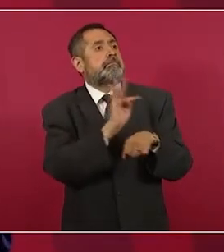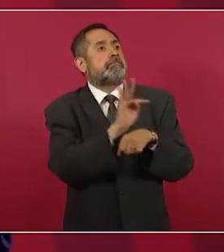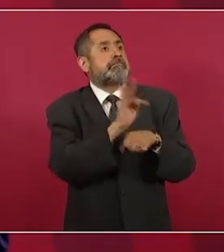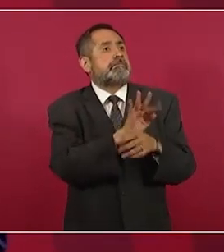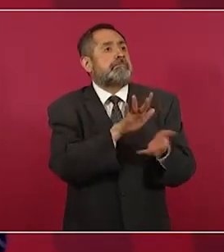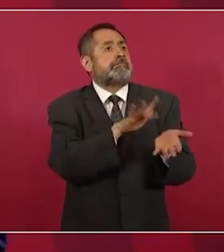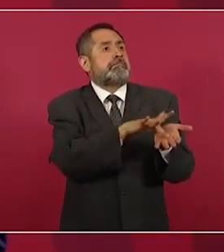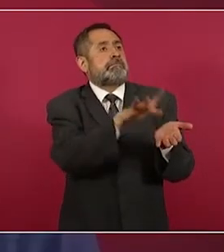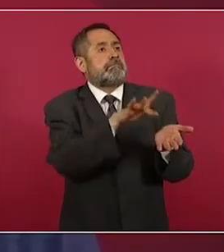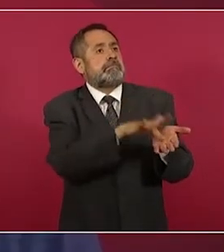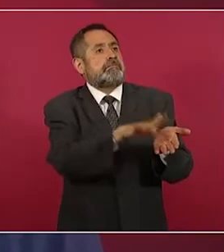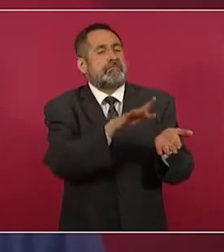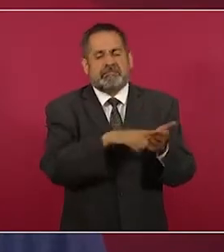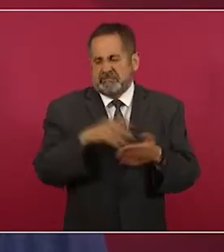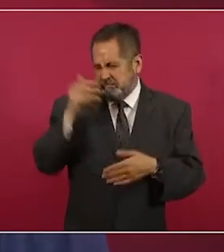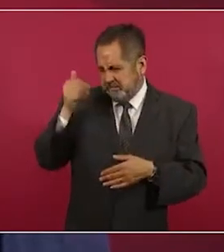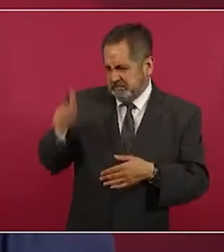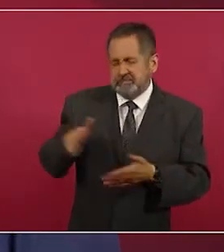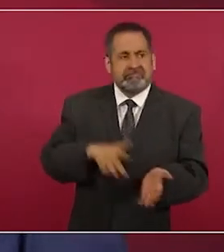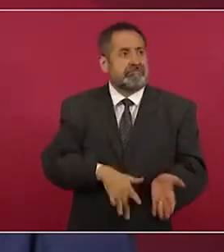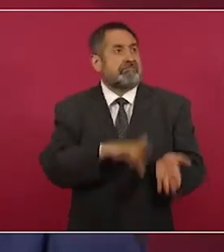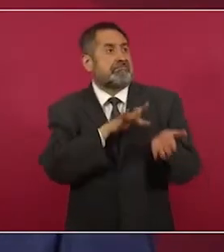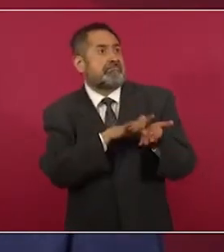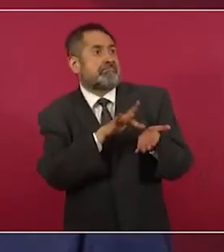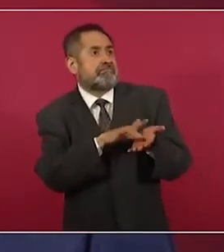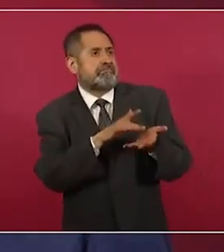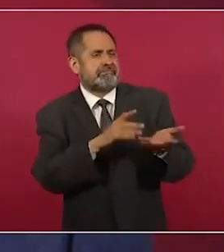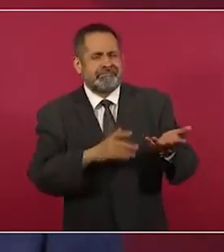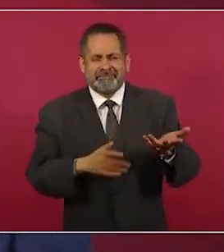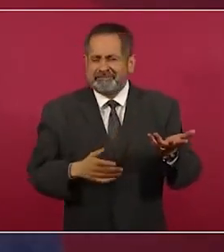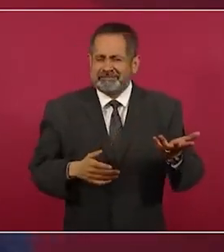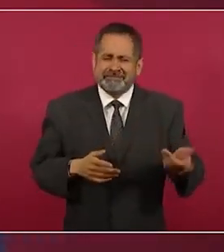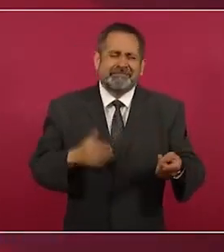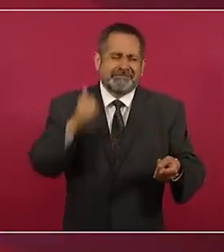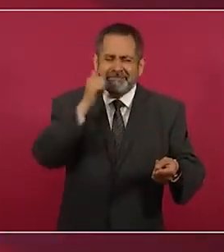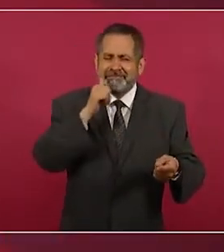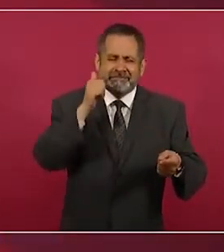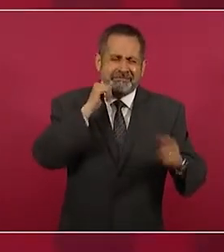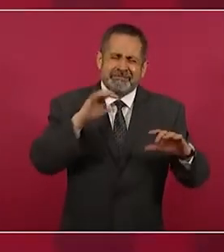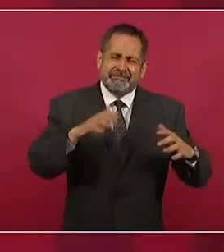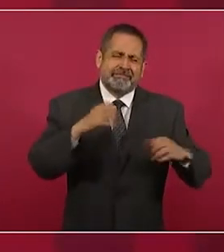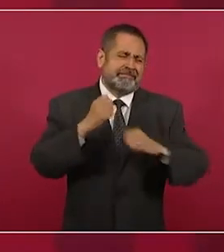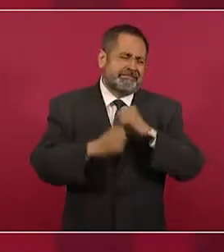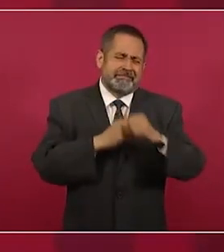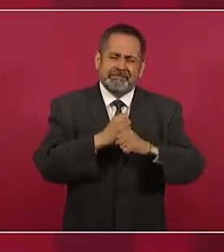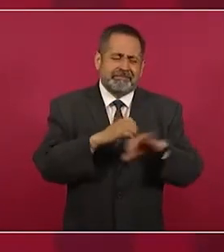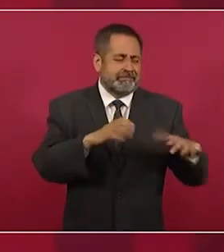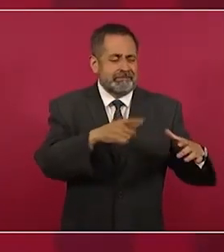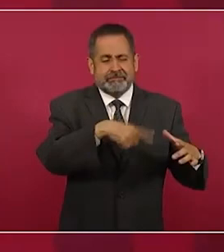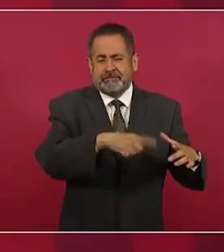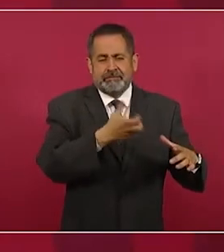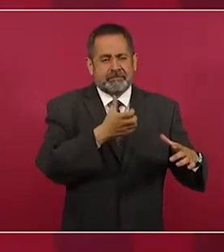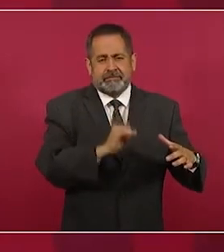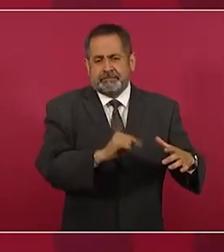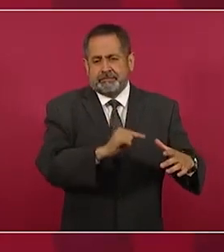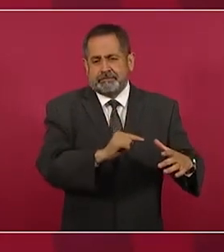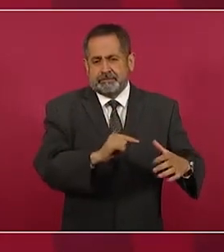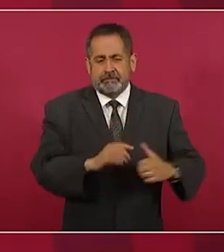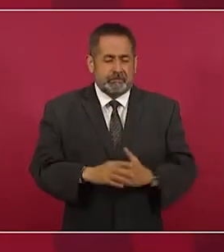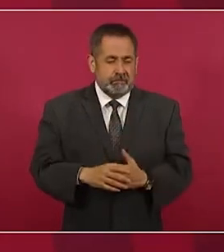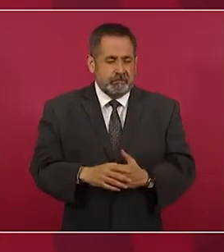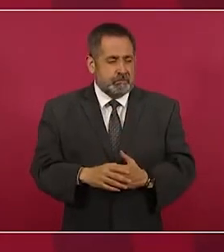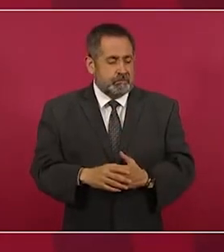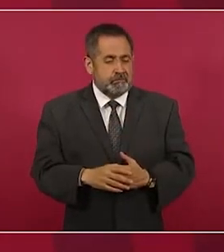a los intereses extranjeros en